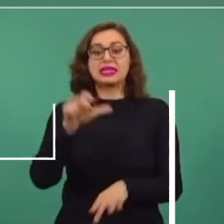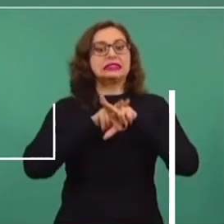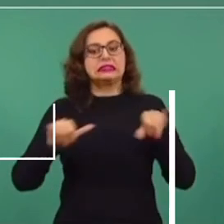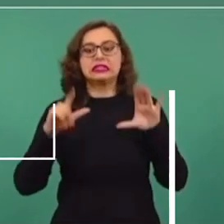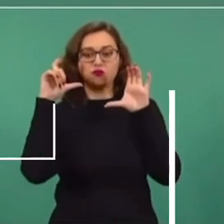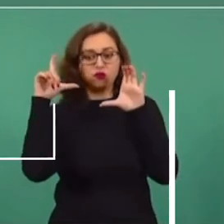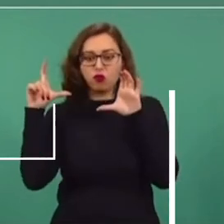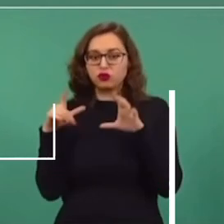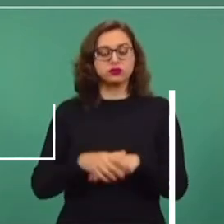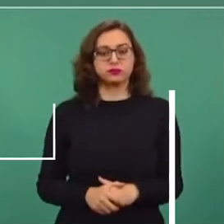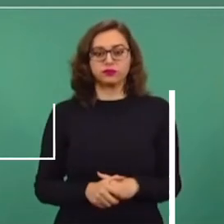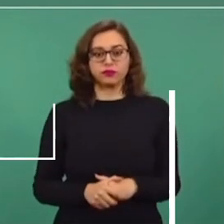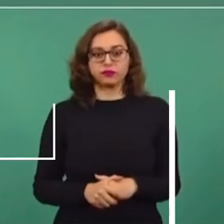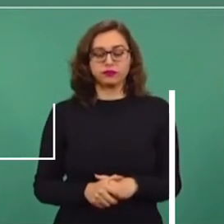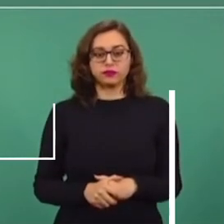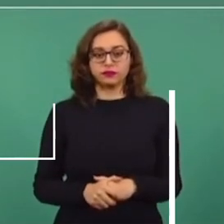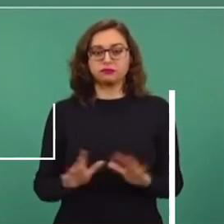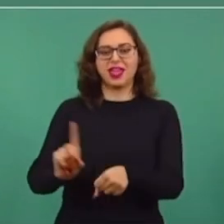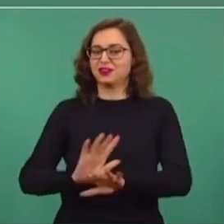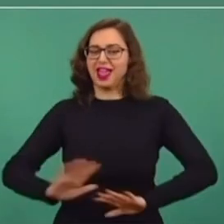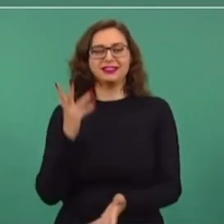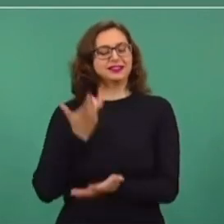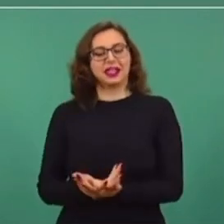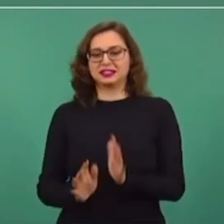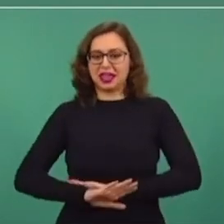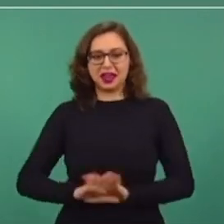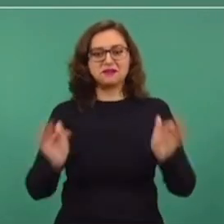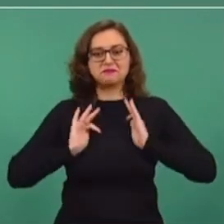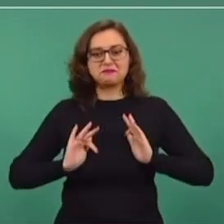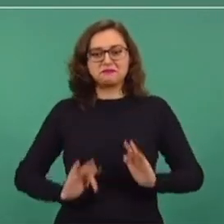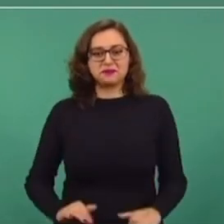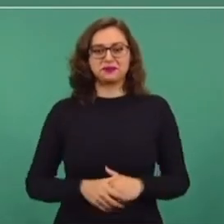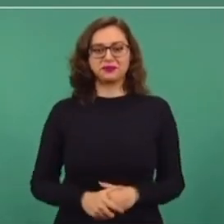entonces sí voy a poder estar totalmente cómodo. Entonces,